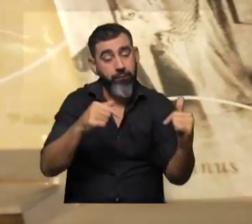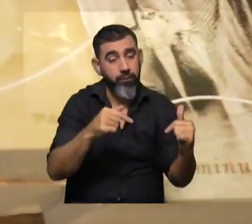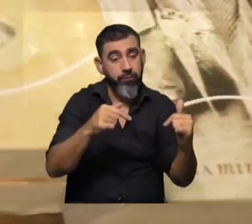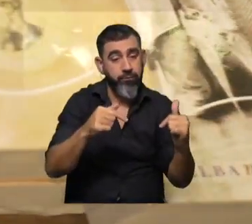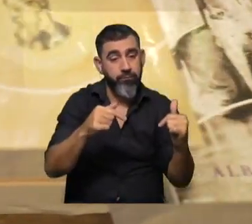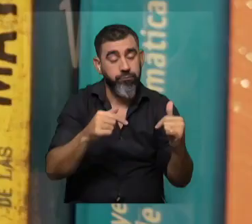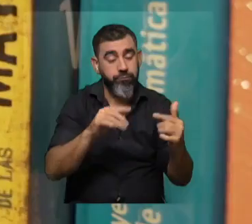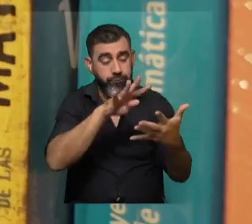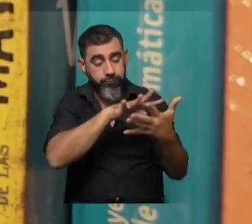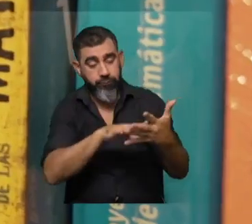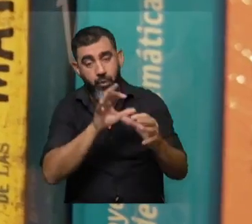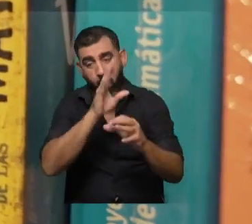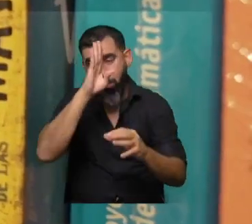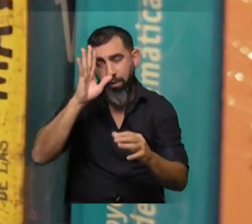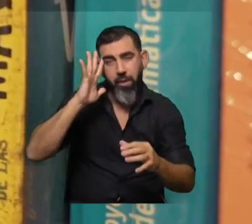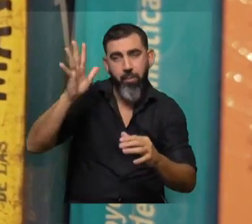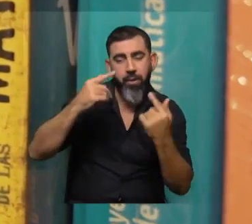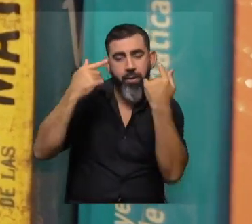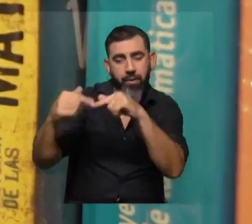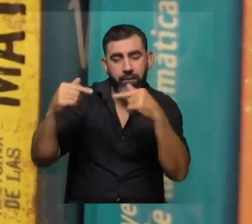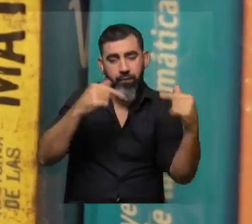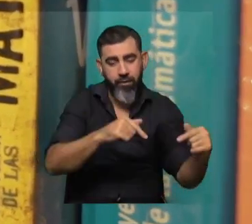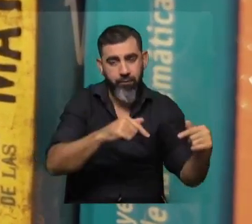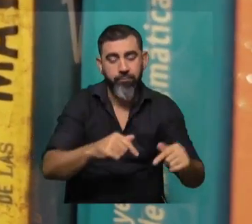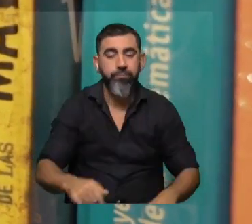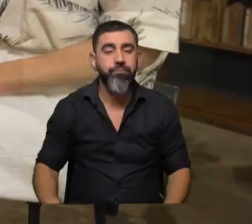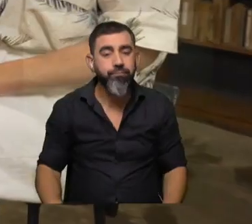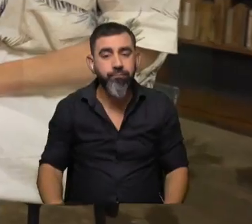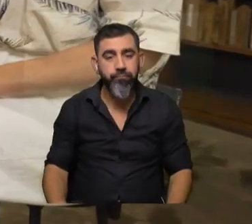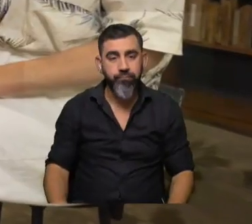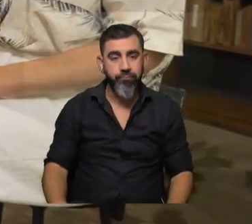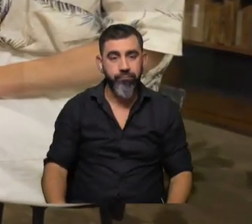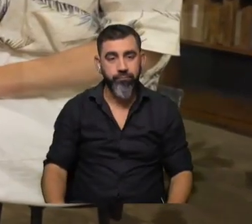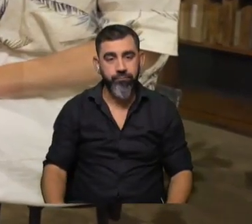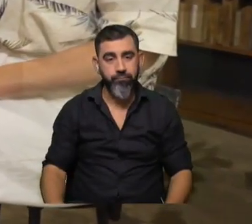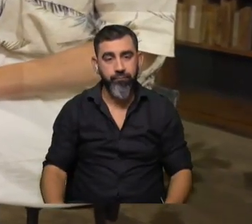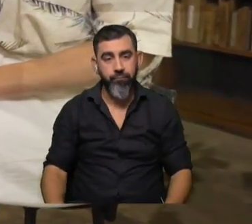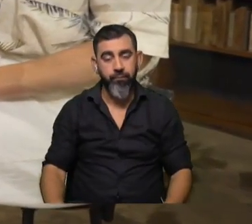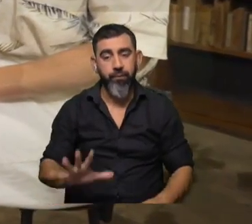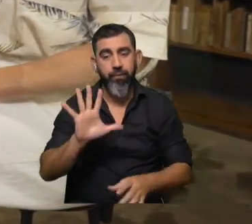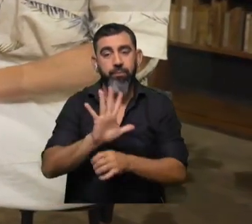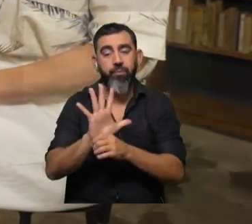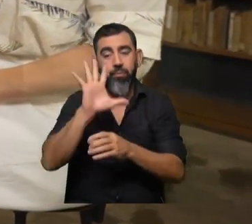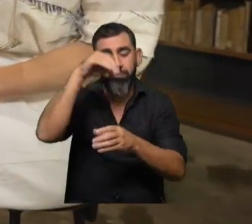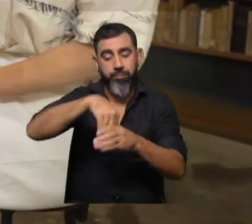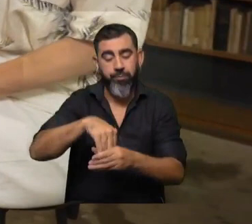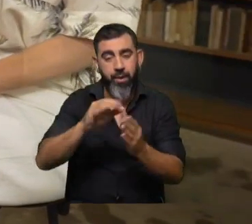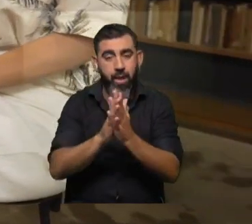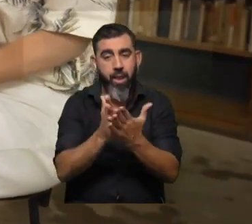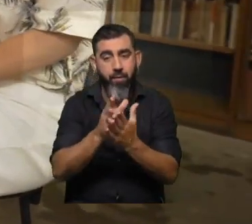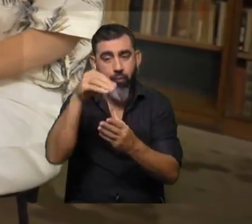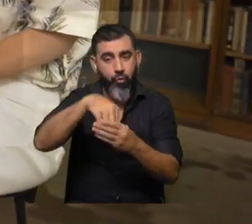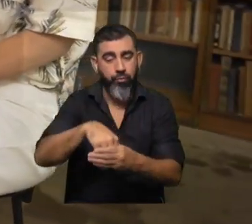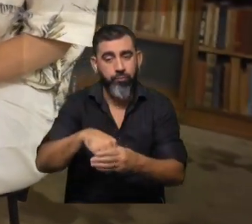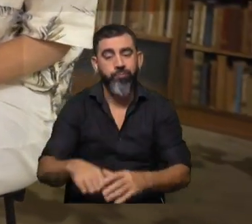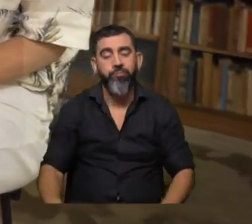cuando aprendemos y otras cuando nos imaginamos o nos emocionamos. ¿Esto es como la explicación de meterse en un libro? Y bueno,